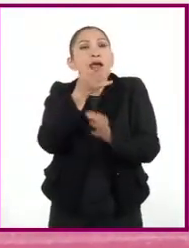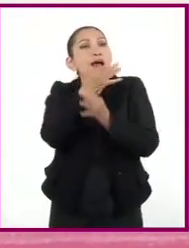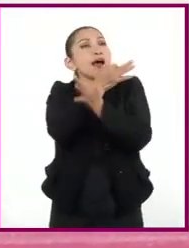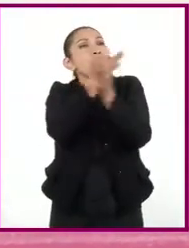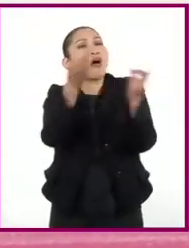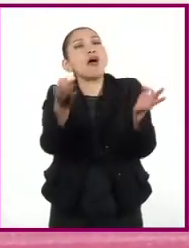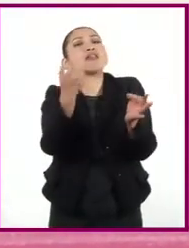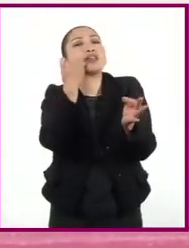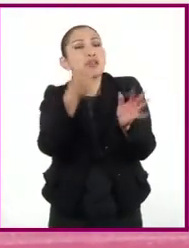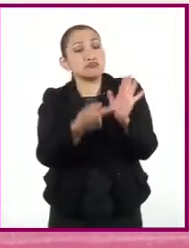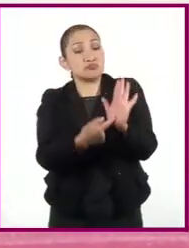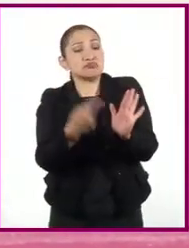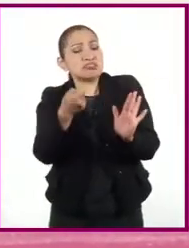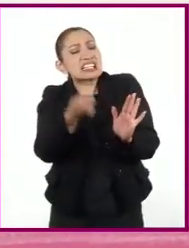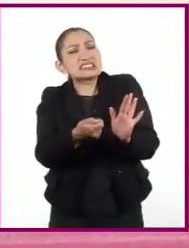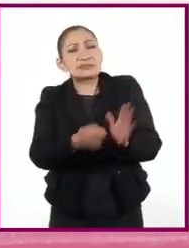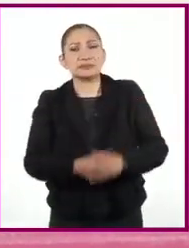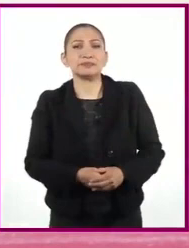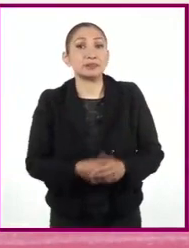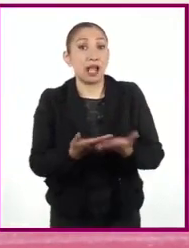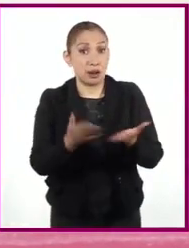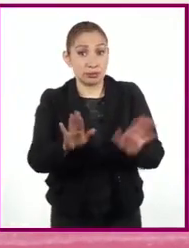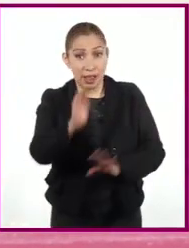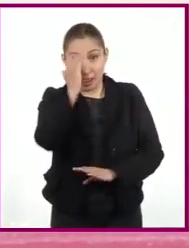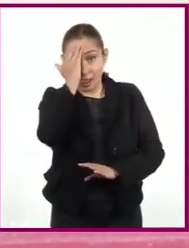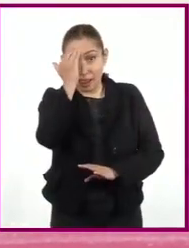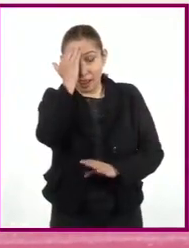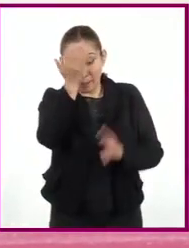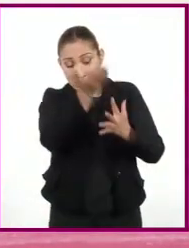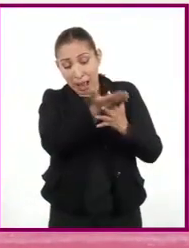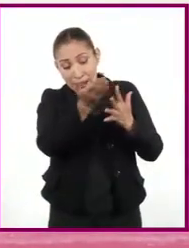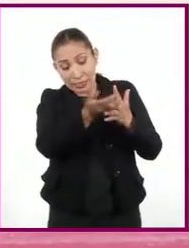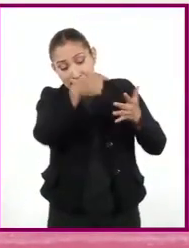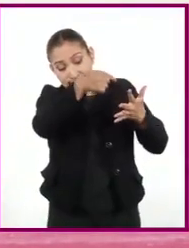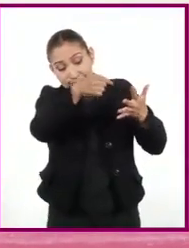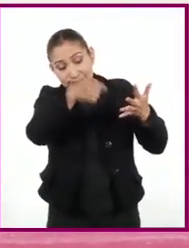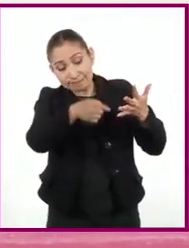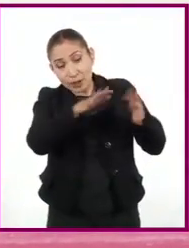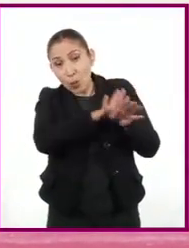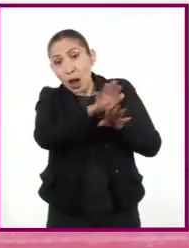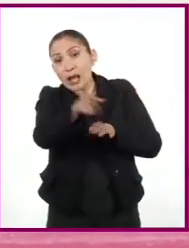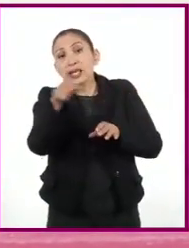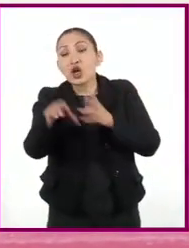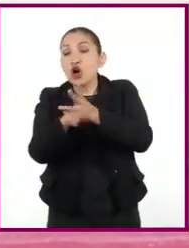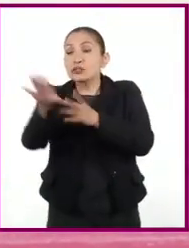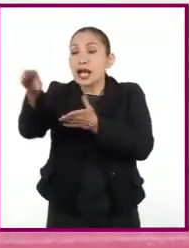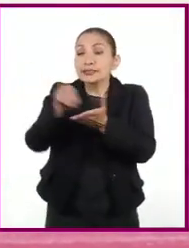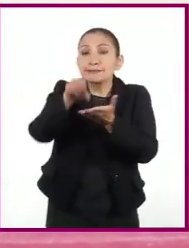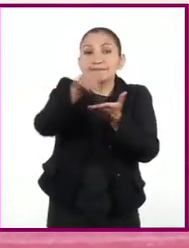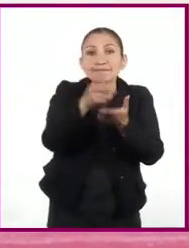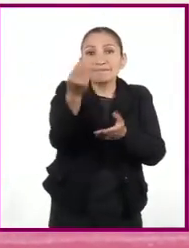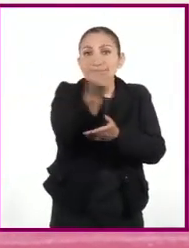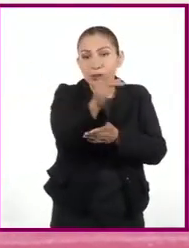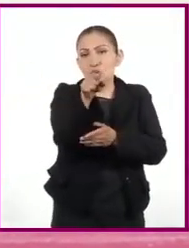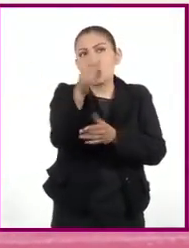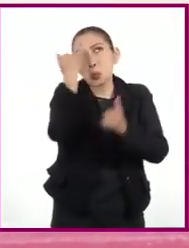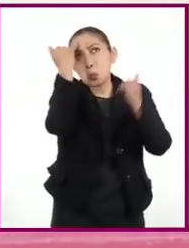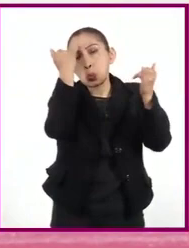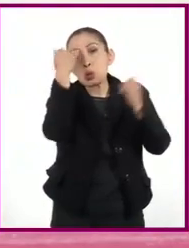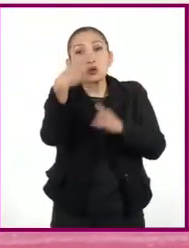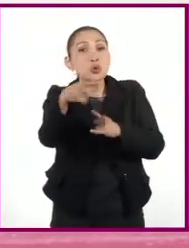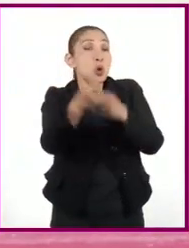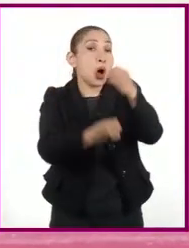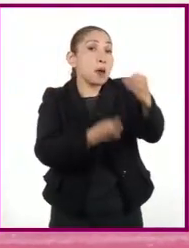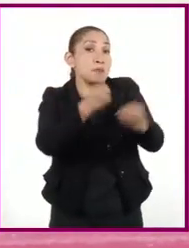y de lo que quiere transmitir Ahora que ya conocen los pasos que deben dar Y cuáles son los elementos necesarios Pueden crear su